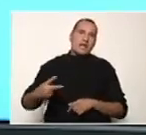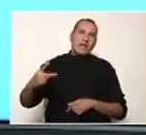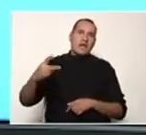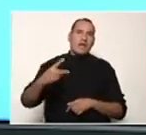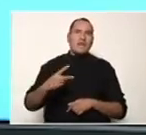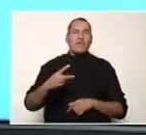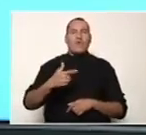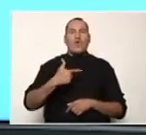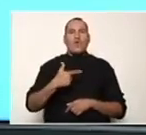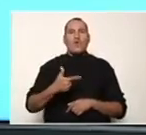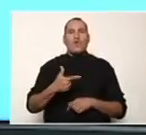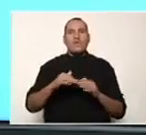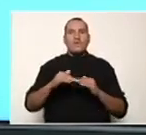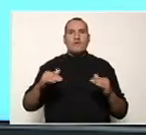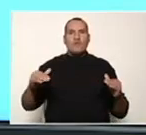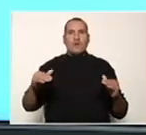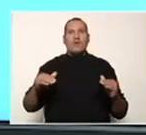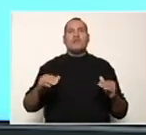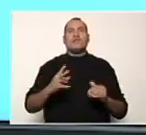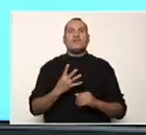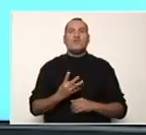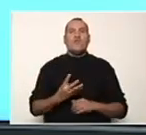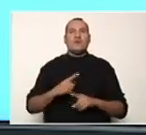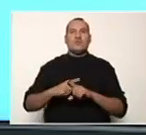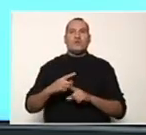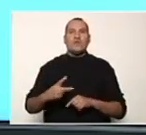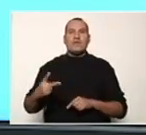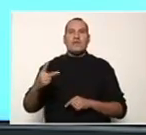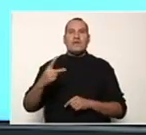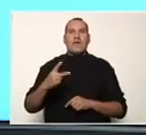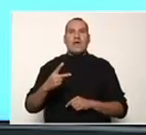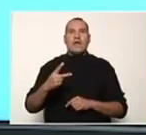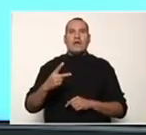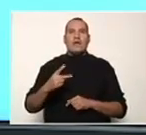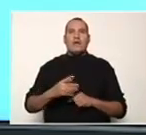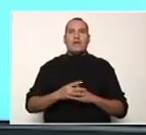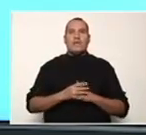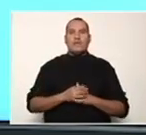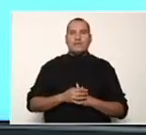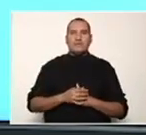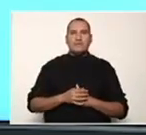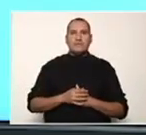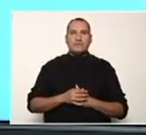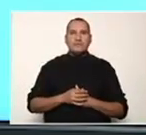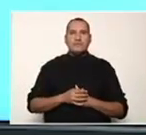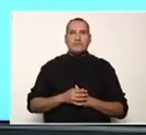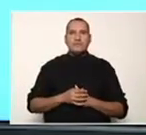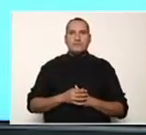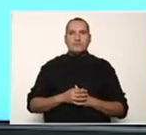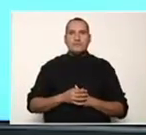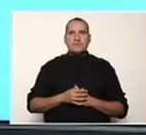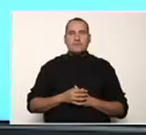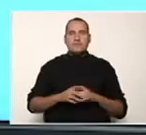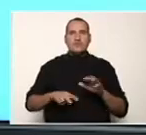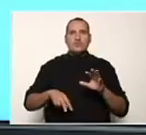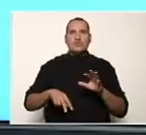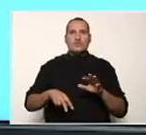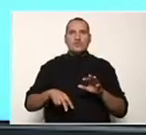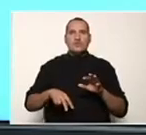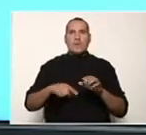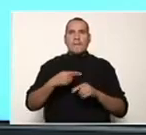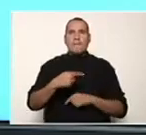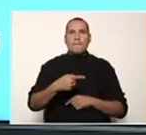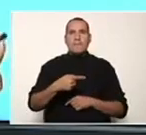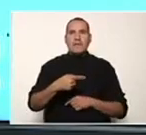entre el factor común, 4X a la 2. Menos